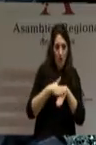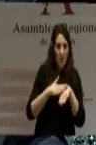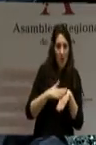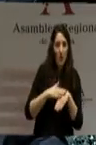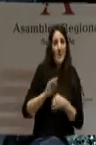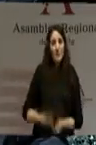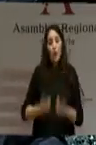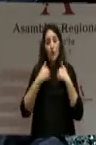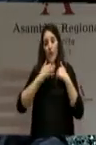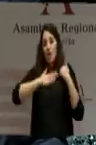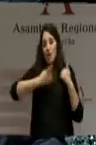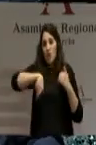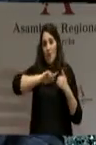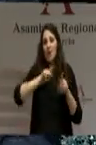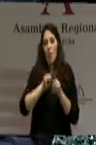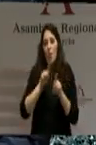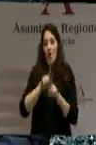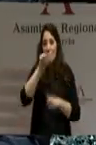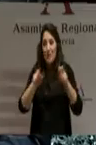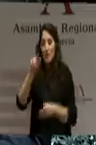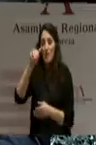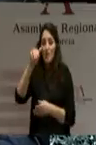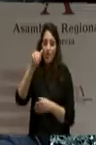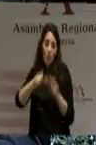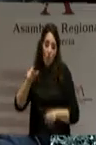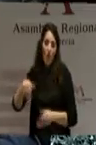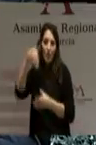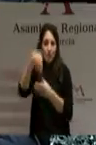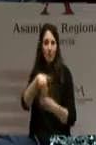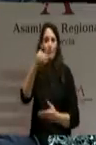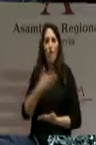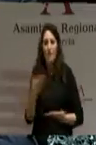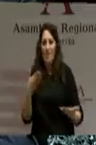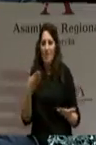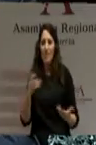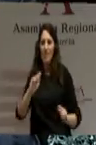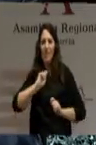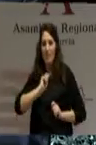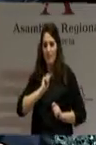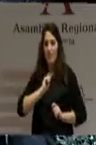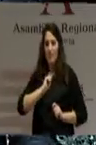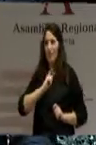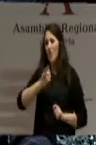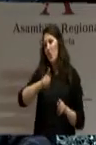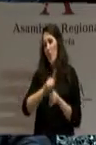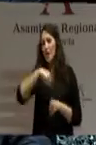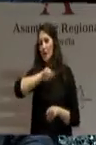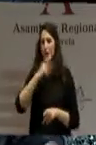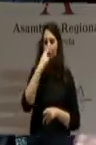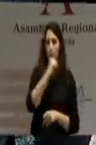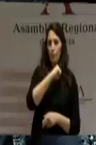como depositarios de la confianza de los ciudadanos por encima de las personas y de los partidos políticos.